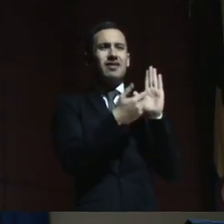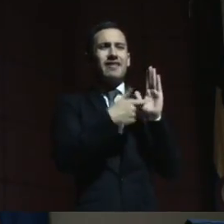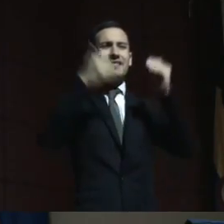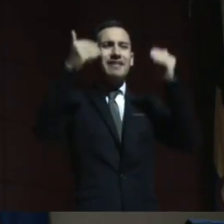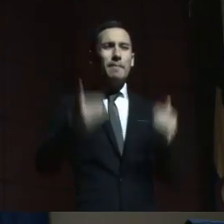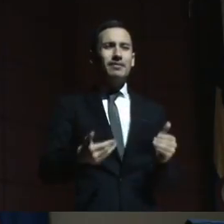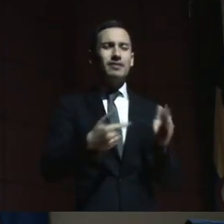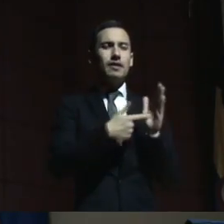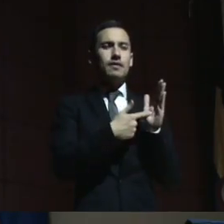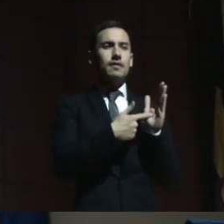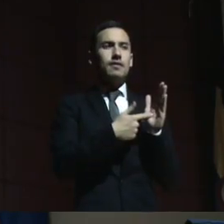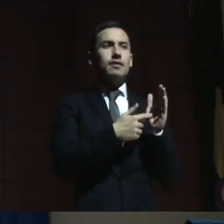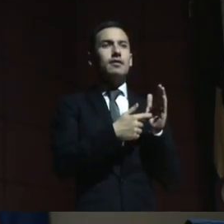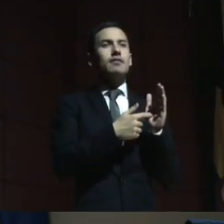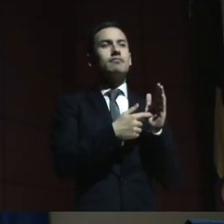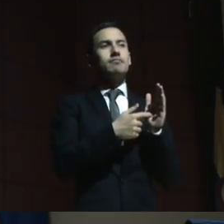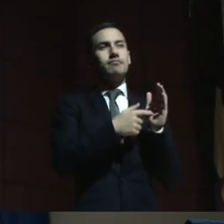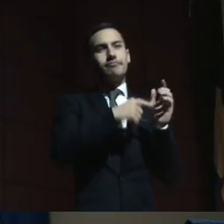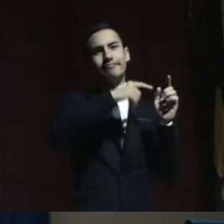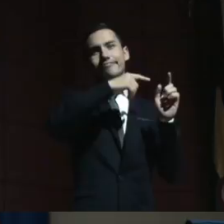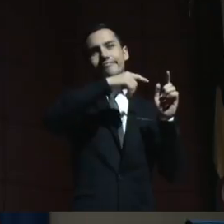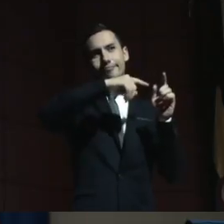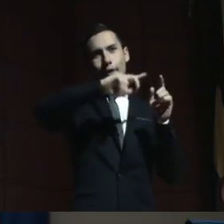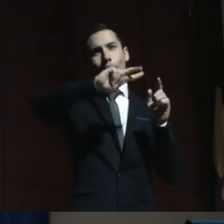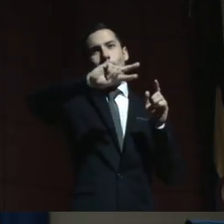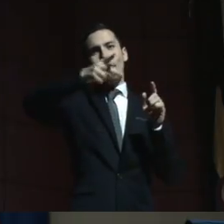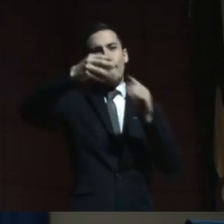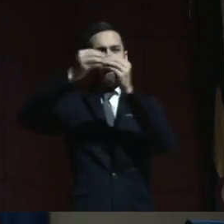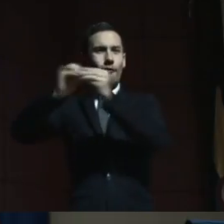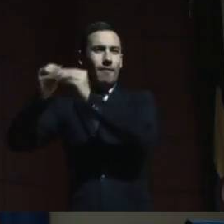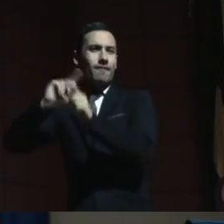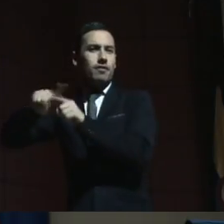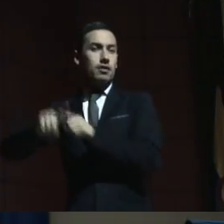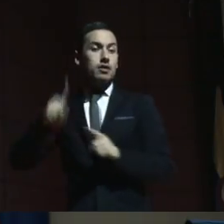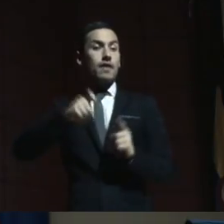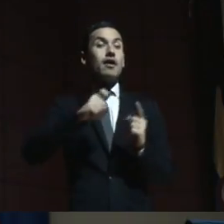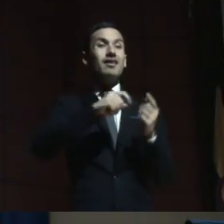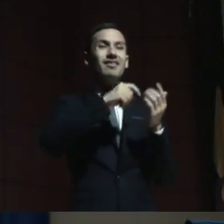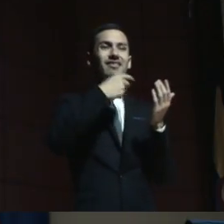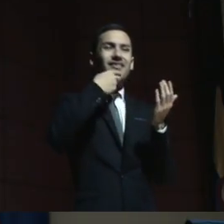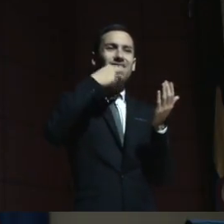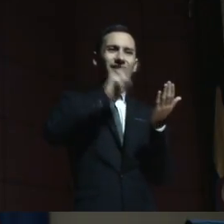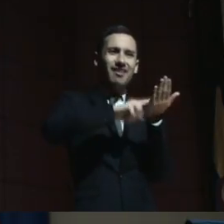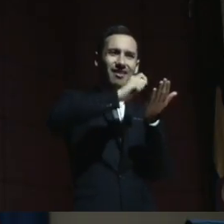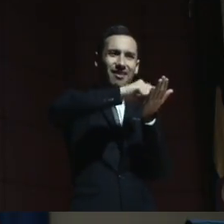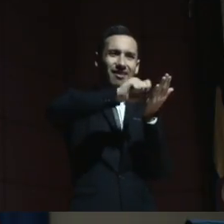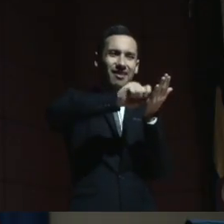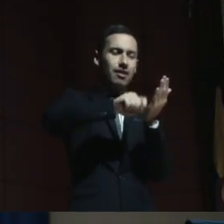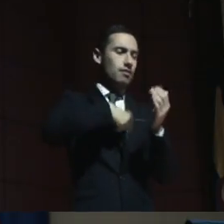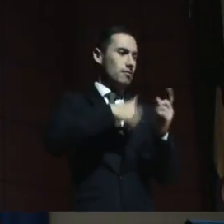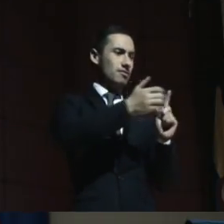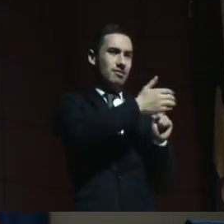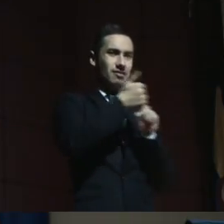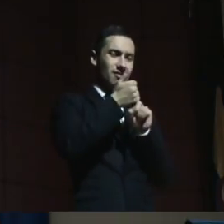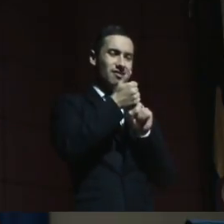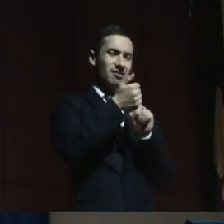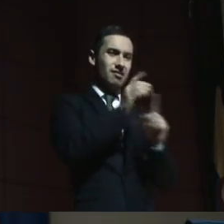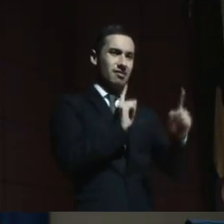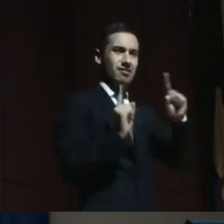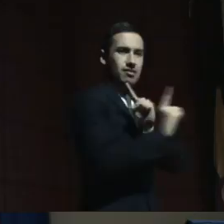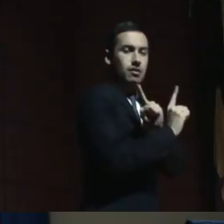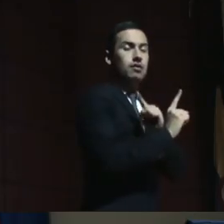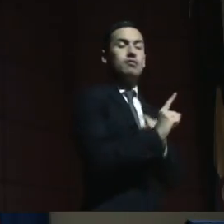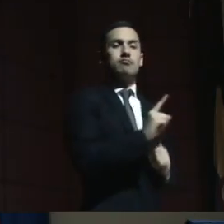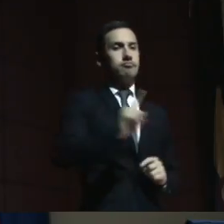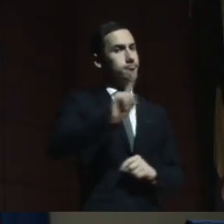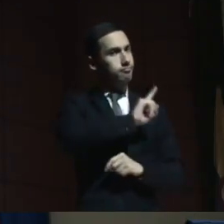tiene muchas otras formas distintas a la interdicción, ¿sí? No tiene, pues para eso está salud. No tiene